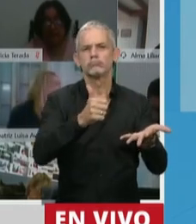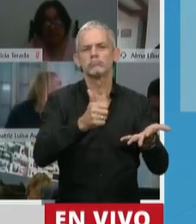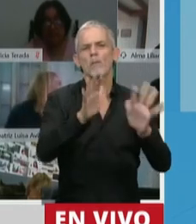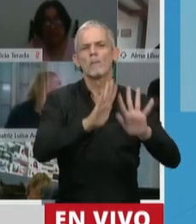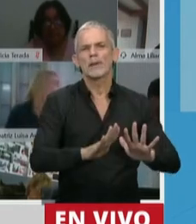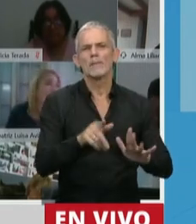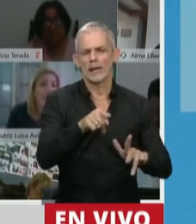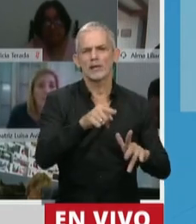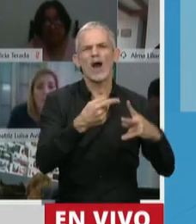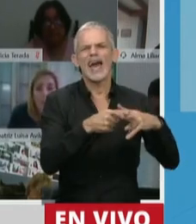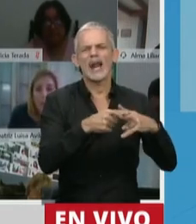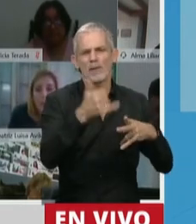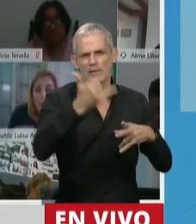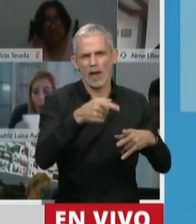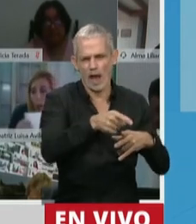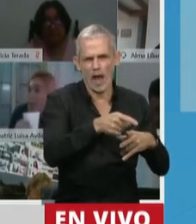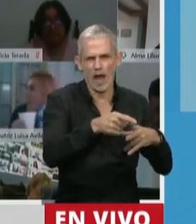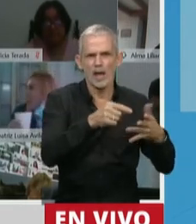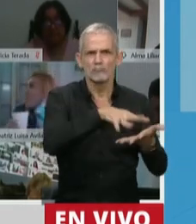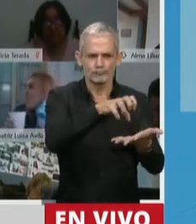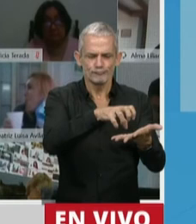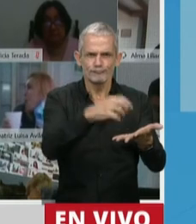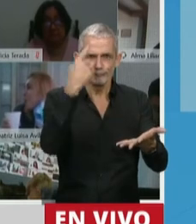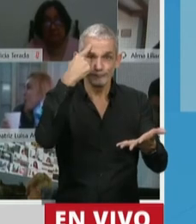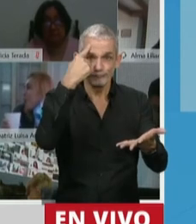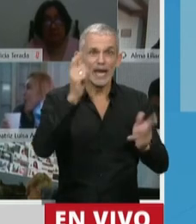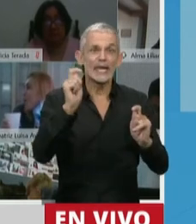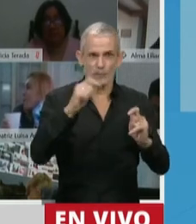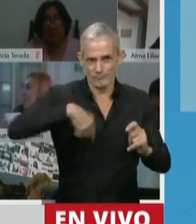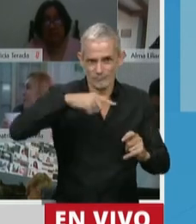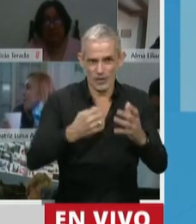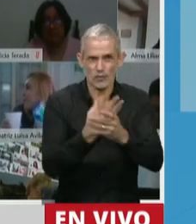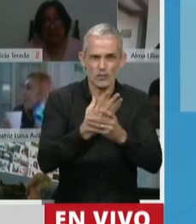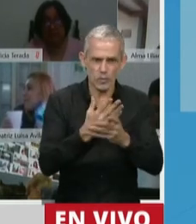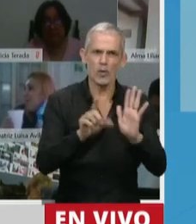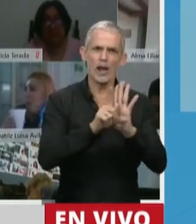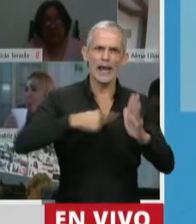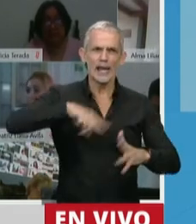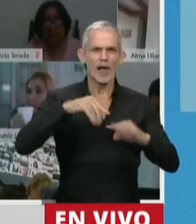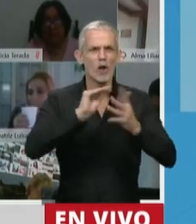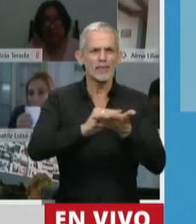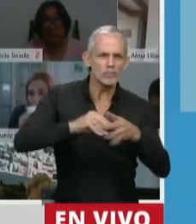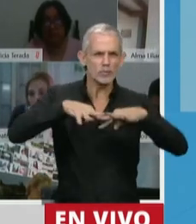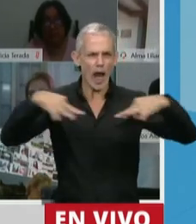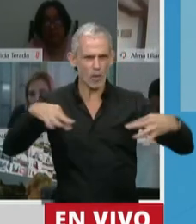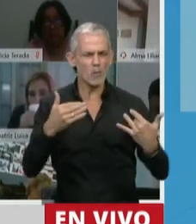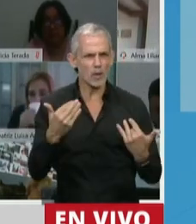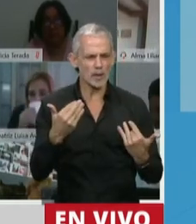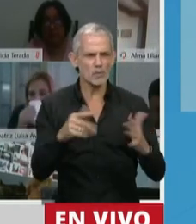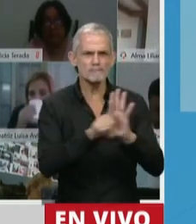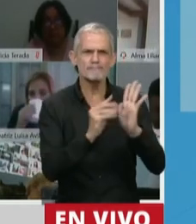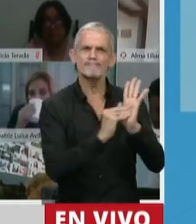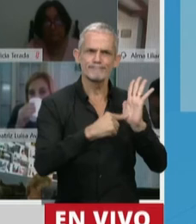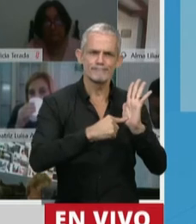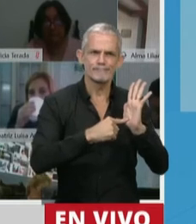digitales son una herramienta diseñada, creada por nosotros, que somos legisladores. Y que, pese a sus bondades,